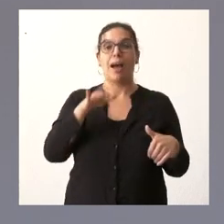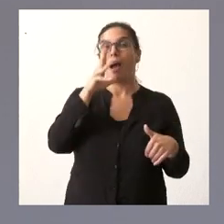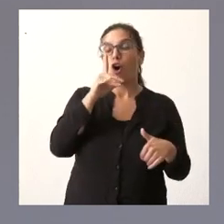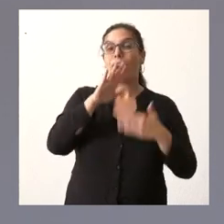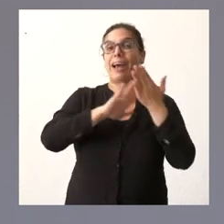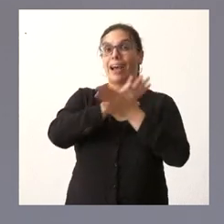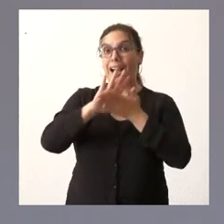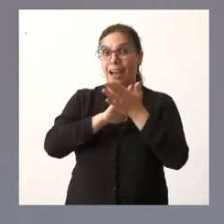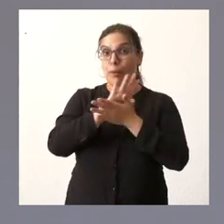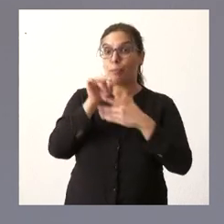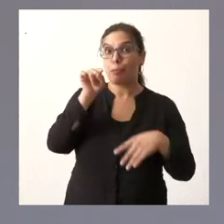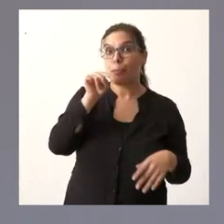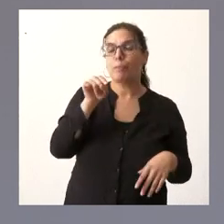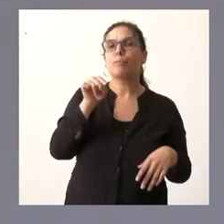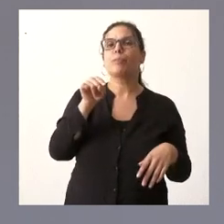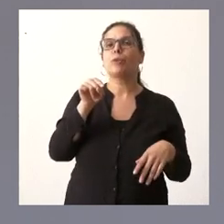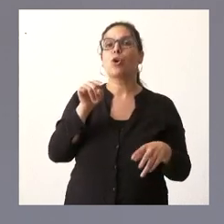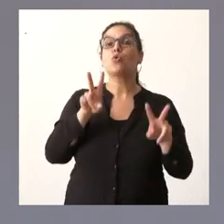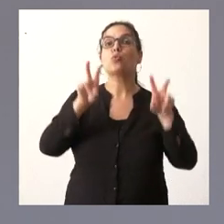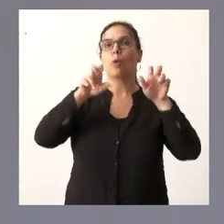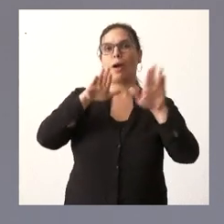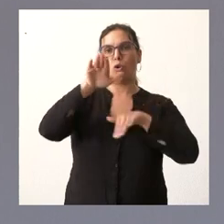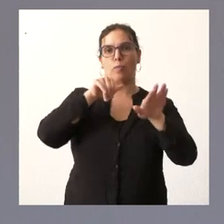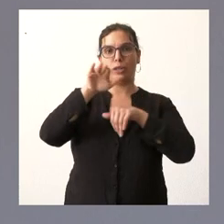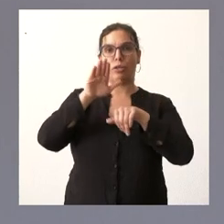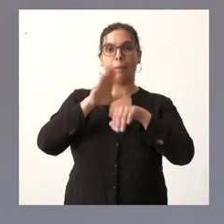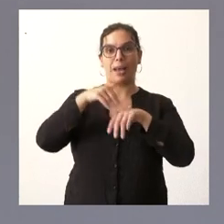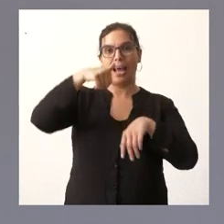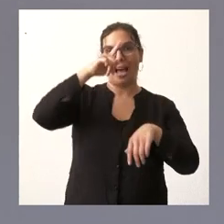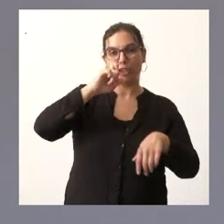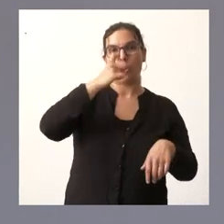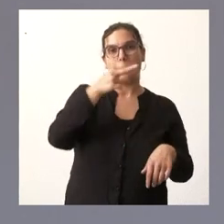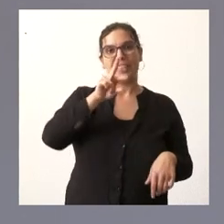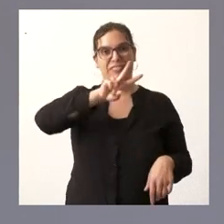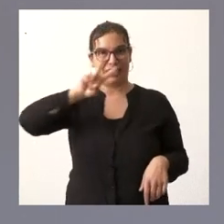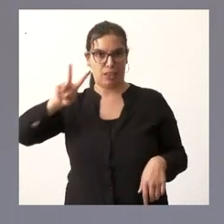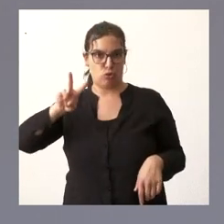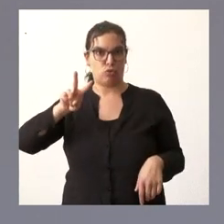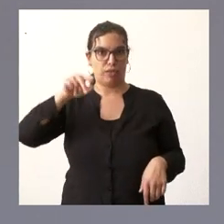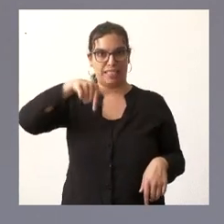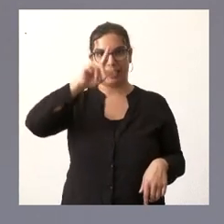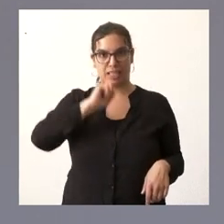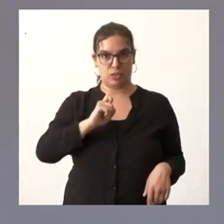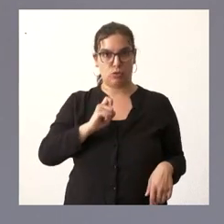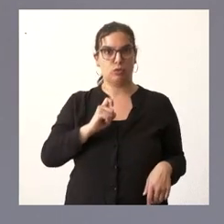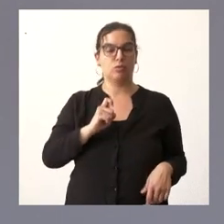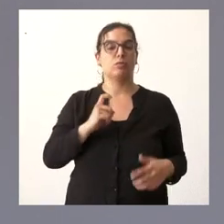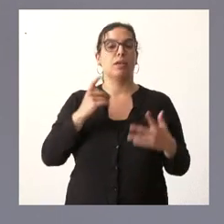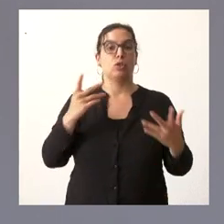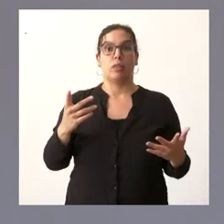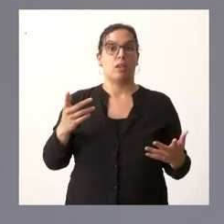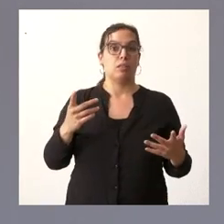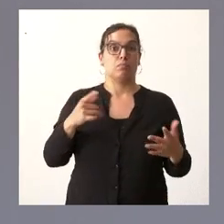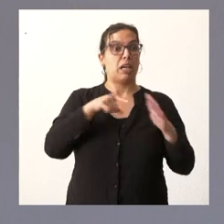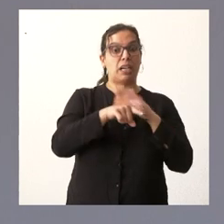y de lo que usted está planteando también es la nueva convocatoria correspondiente al año 22 a la de este ejercicio que en cuanto finalicemos